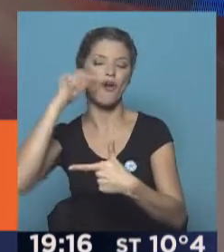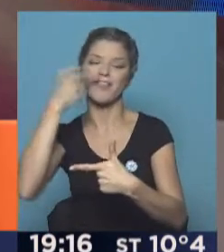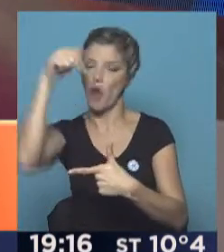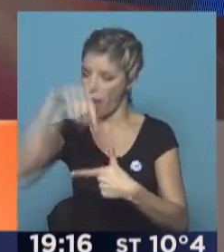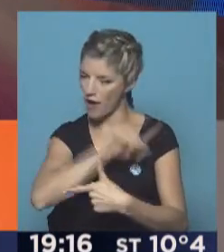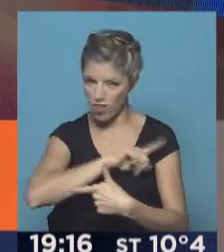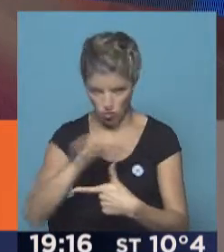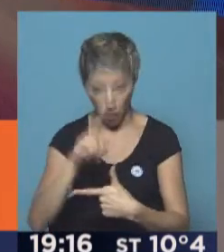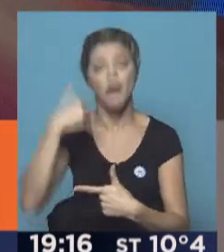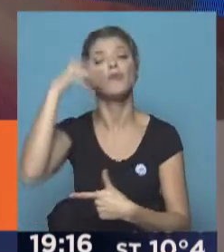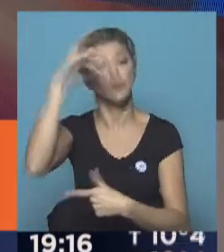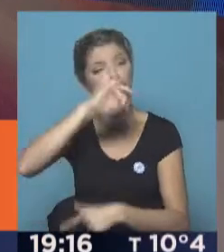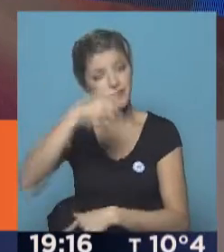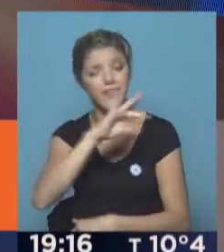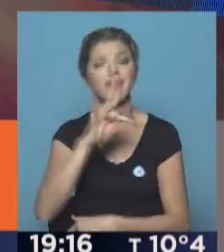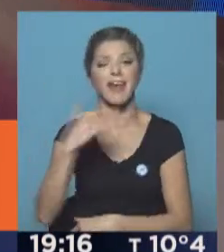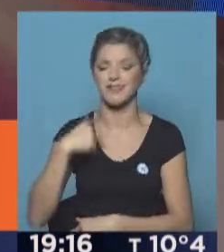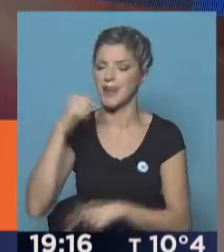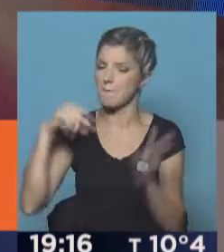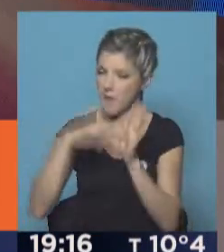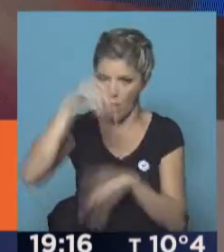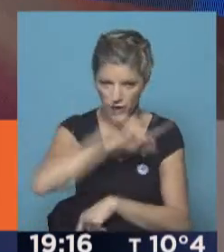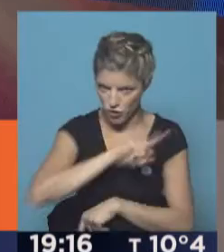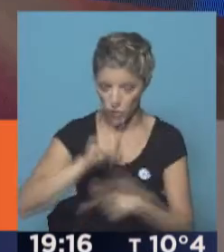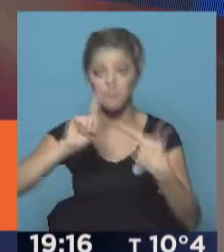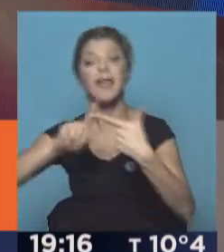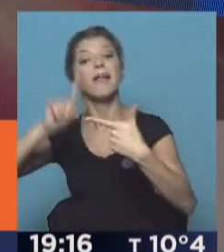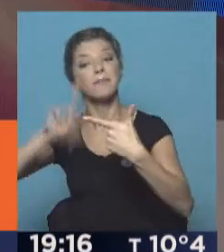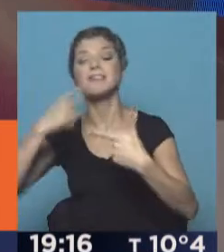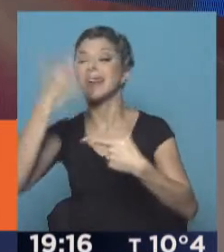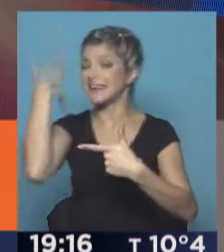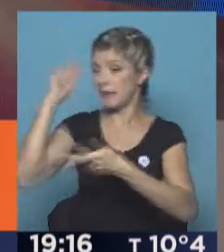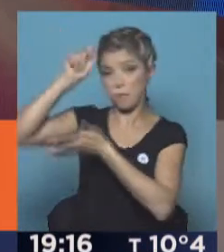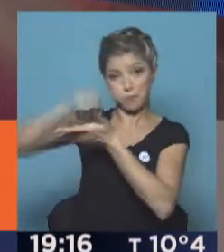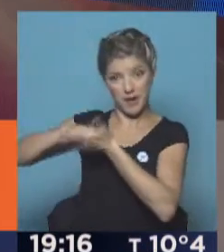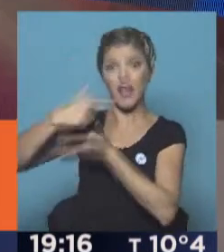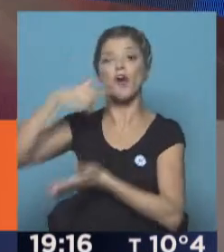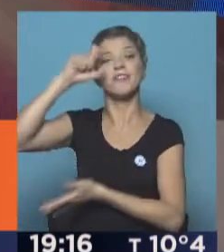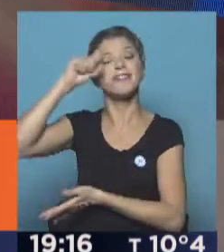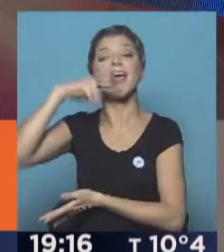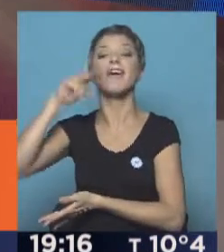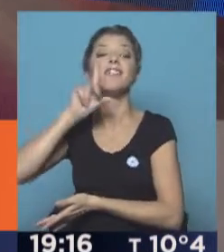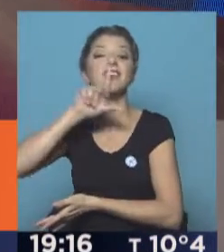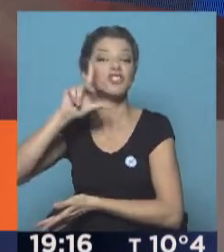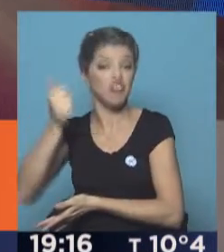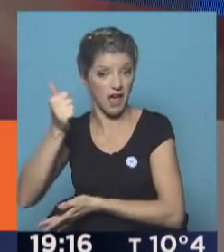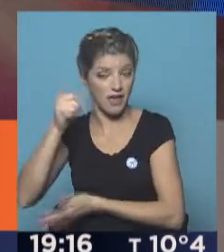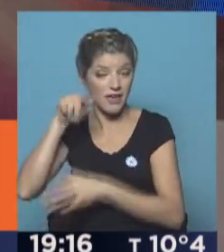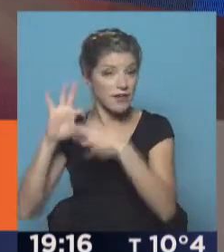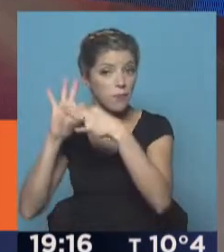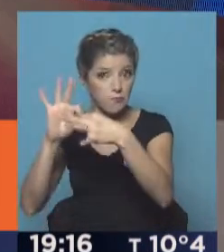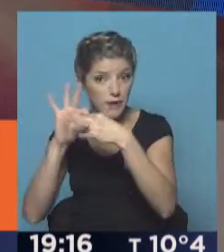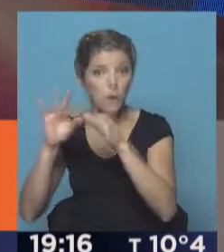momento la va a dirigir, pero que este no es su momento. Sampaoli acaba de firmar contrato con el Sevilla, tiene en su vínculo una